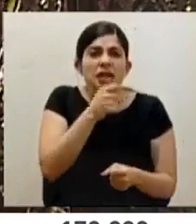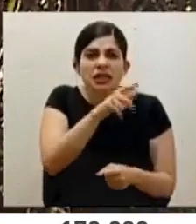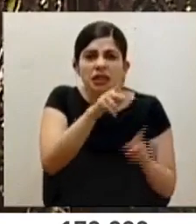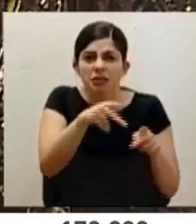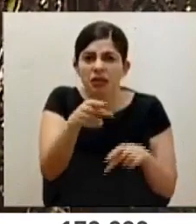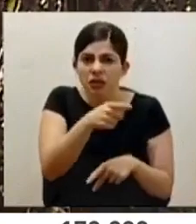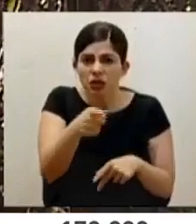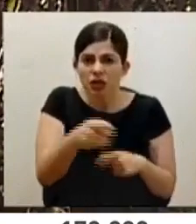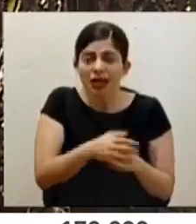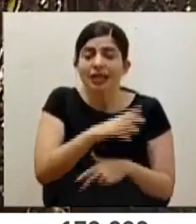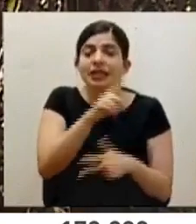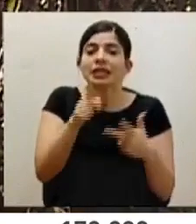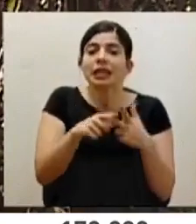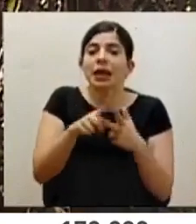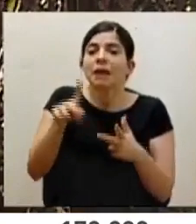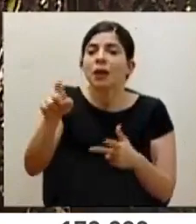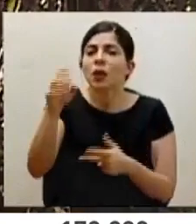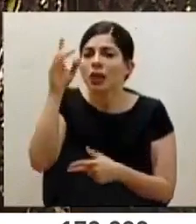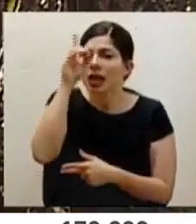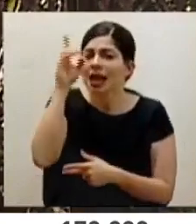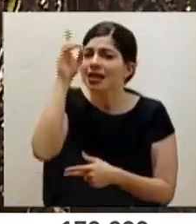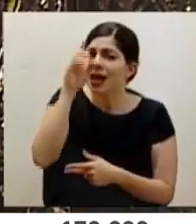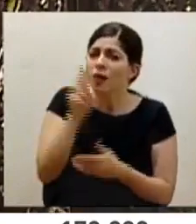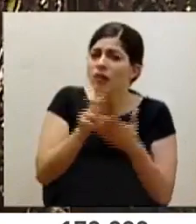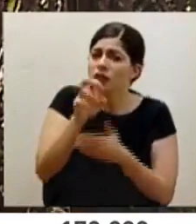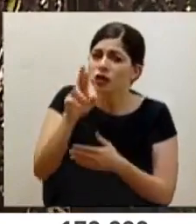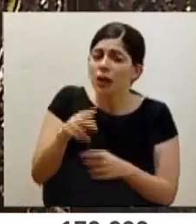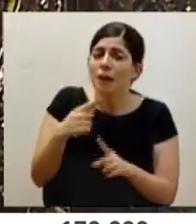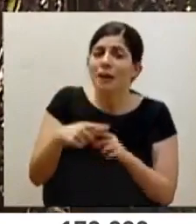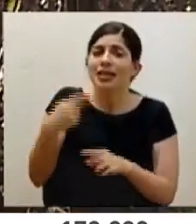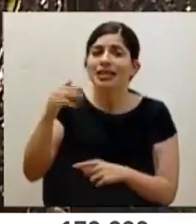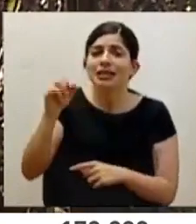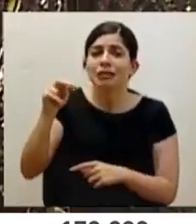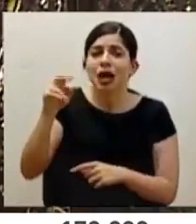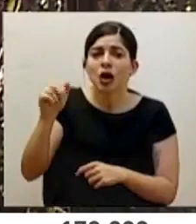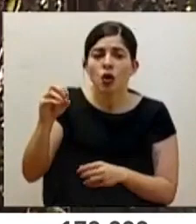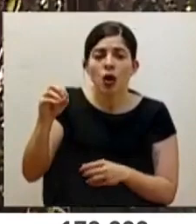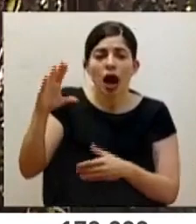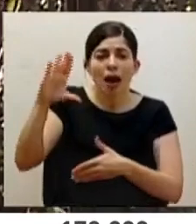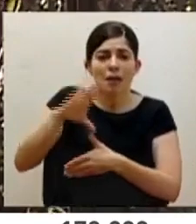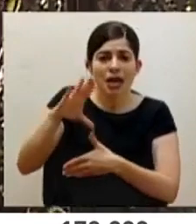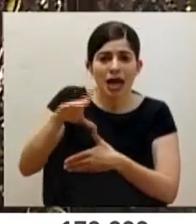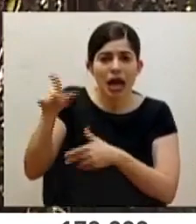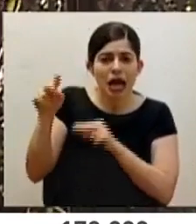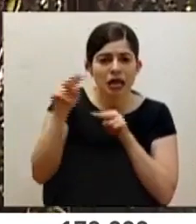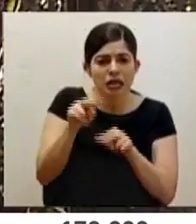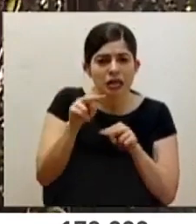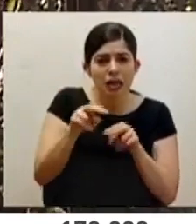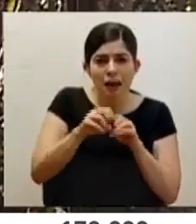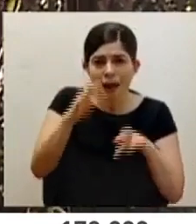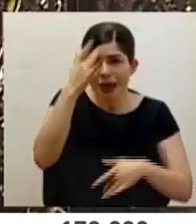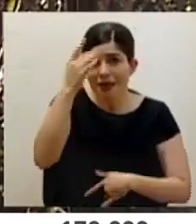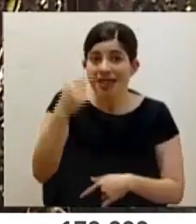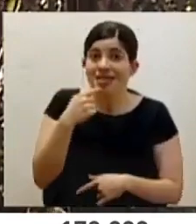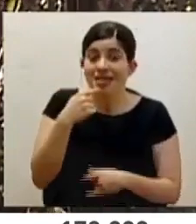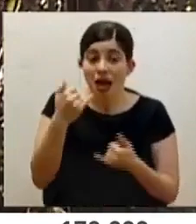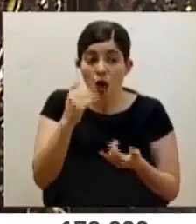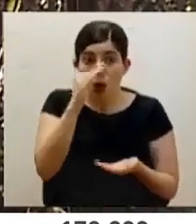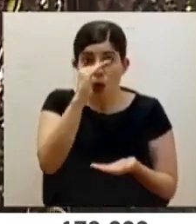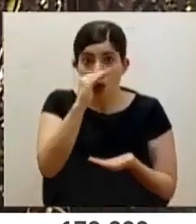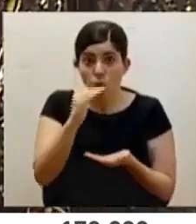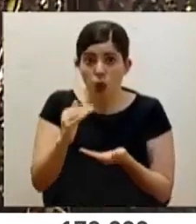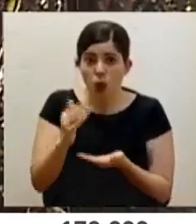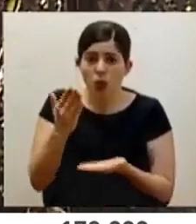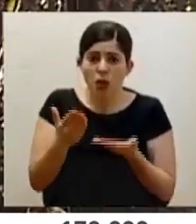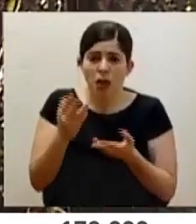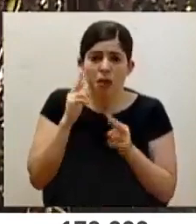aprovecho para preguntarle a don Daniel. Don Daniel, la UCR y la hispanoamericana que han dado el seguimiento a la pandemia, explican que con la bajada de casos ya podríamos